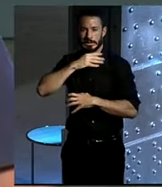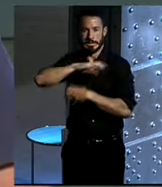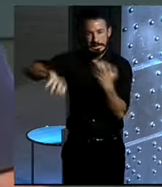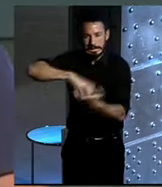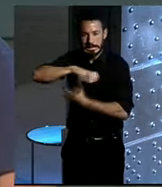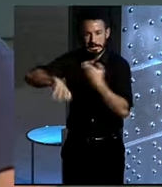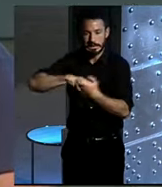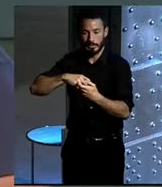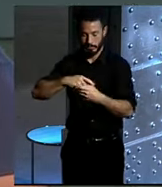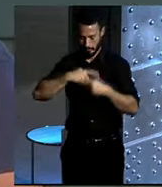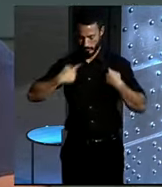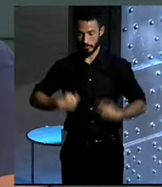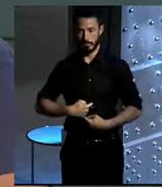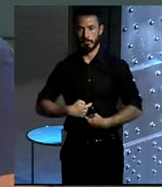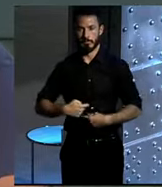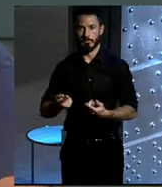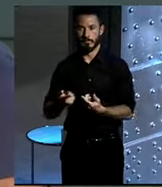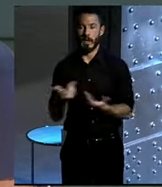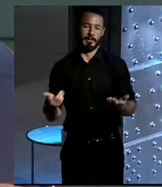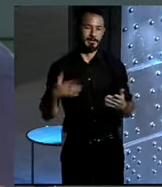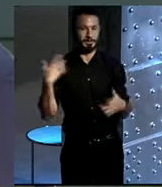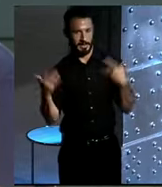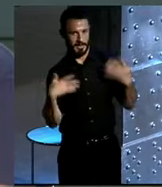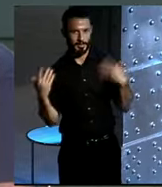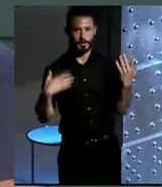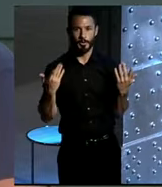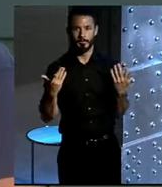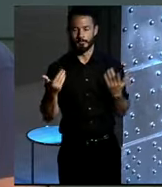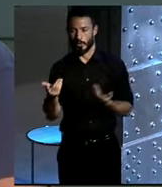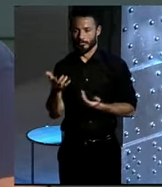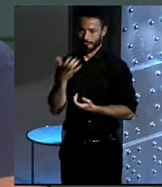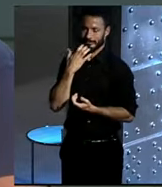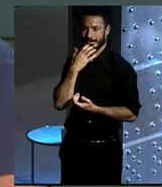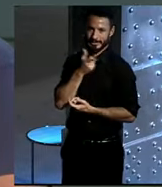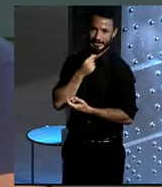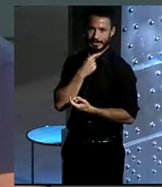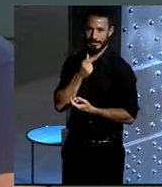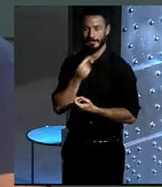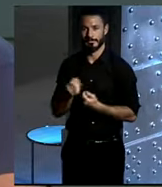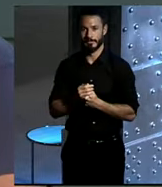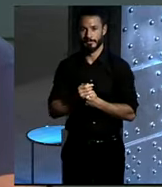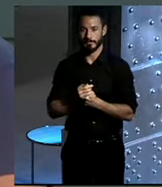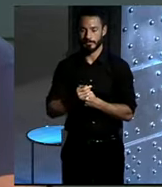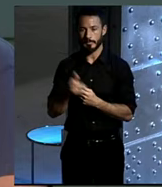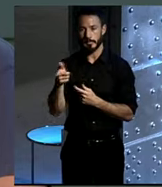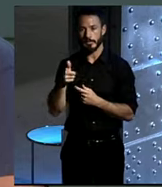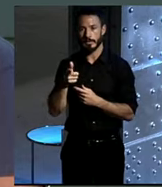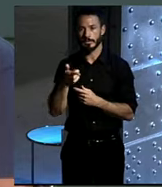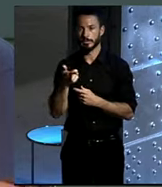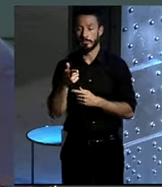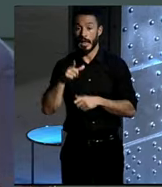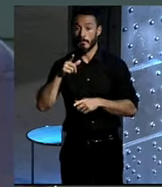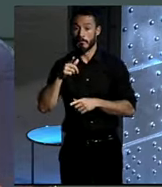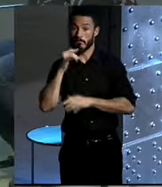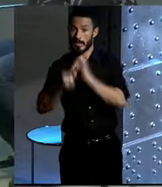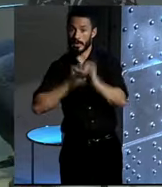yo solo le preguntado. Sí, es muy simpático y evidentemente tiene un punto jocoso. Es ese pez hecho por vehículos de dos ruedas que se está comiendo al pobre coche, que